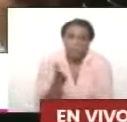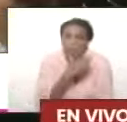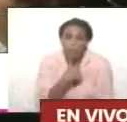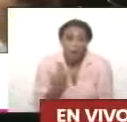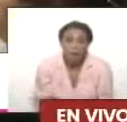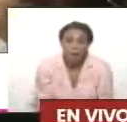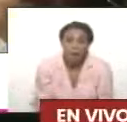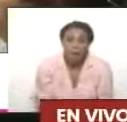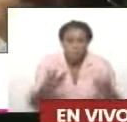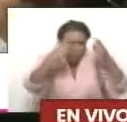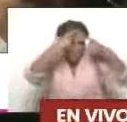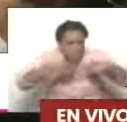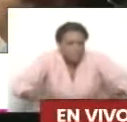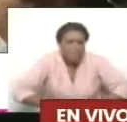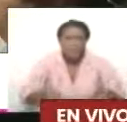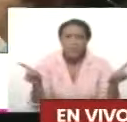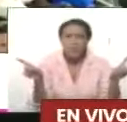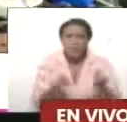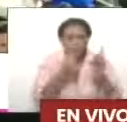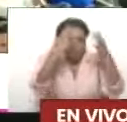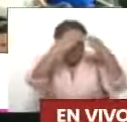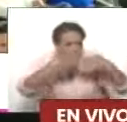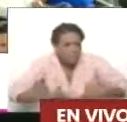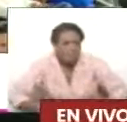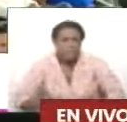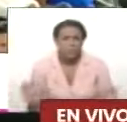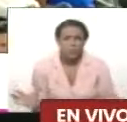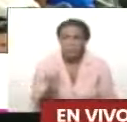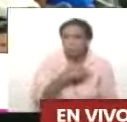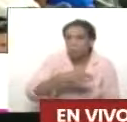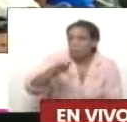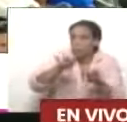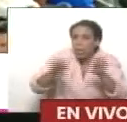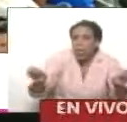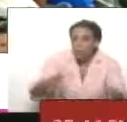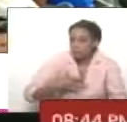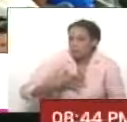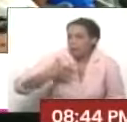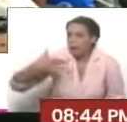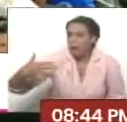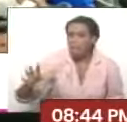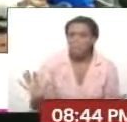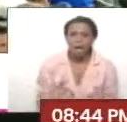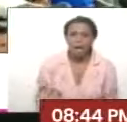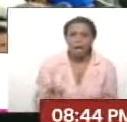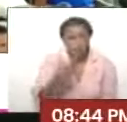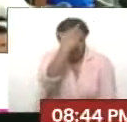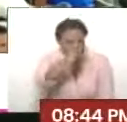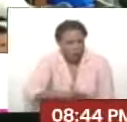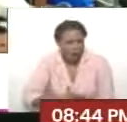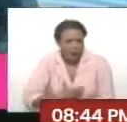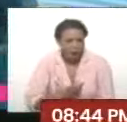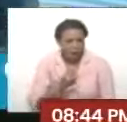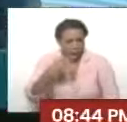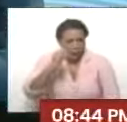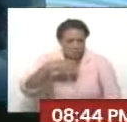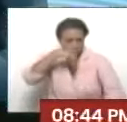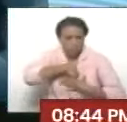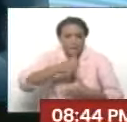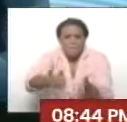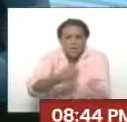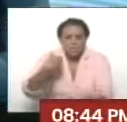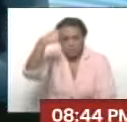Es como un ser humano sin alma. ¿Puede un ser humano existir sin alma?